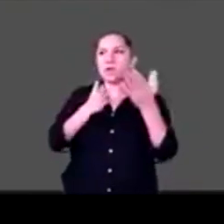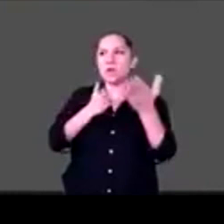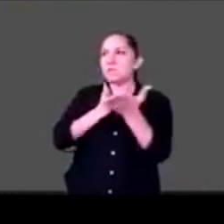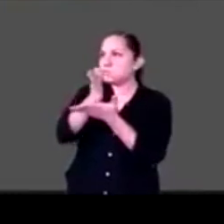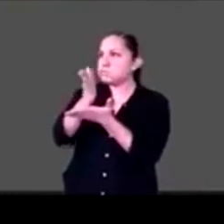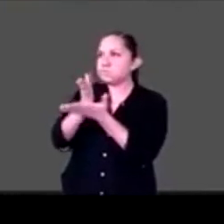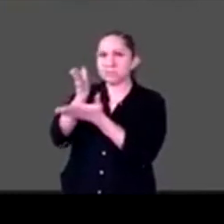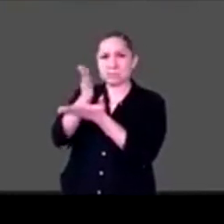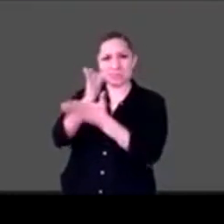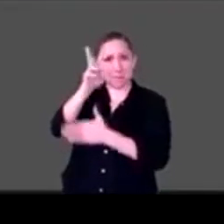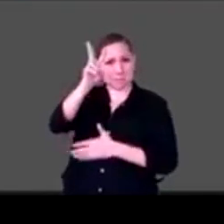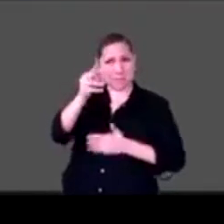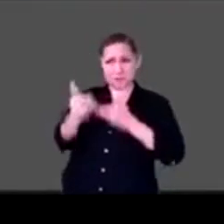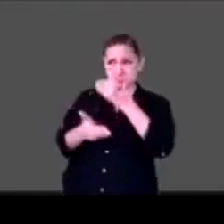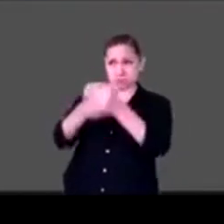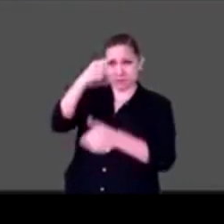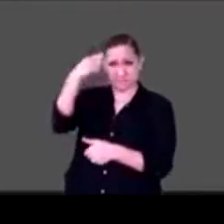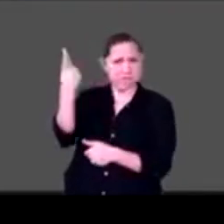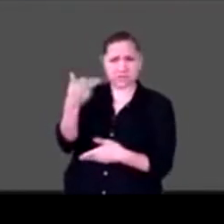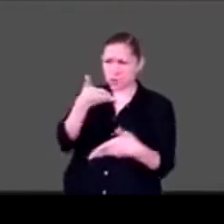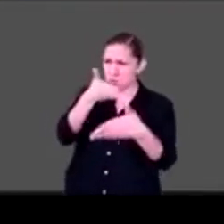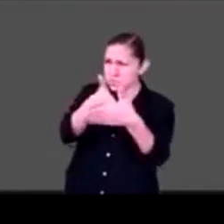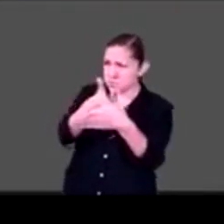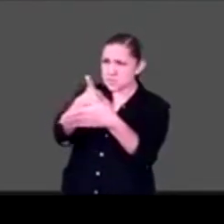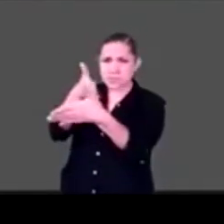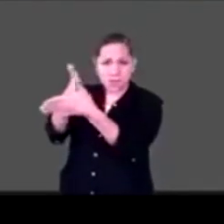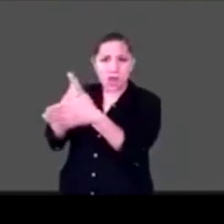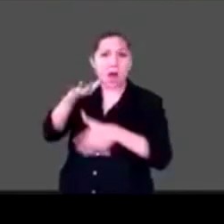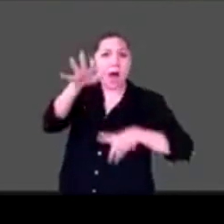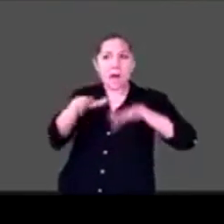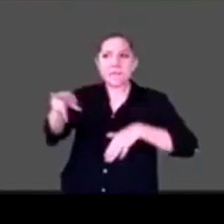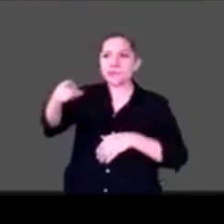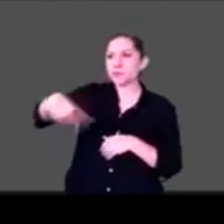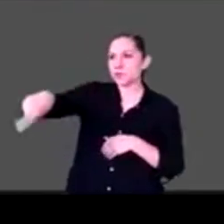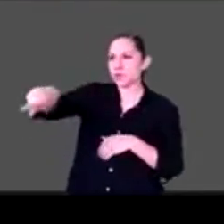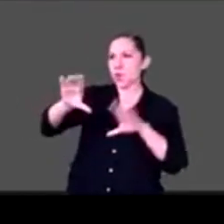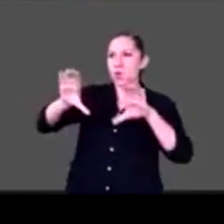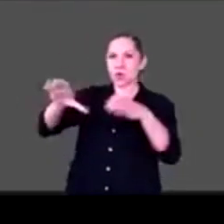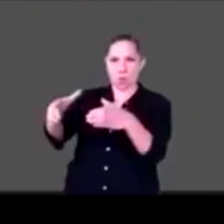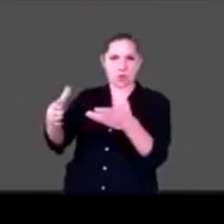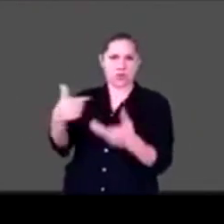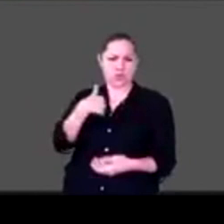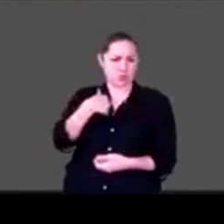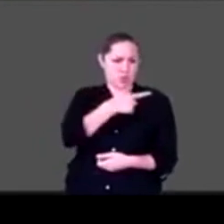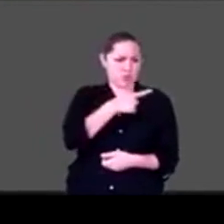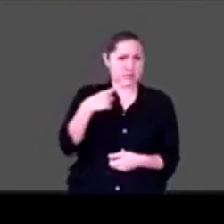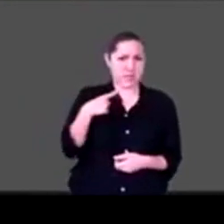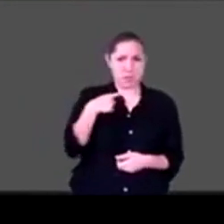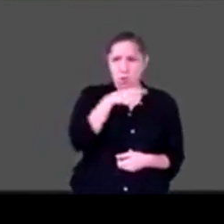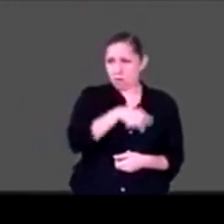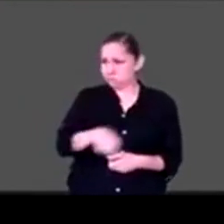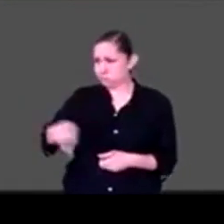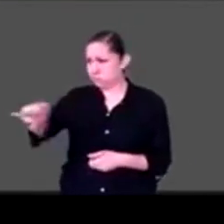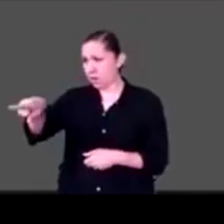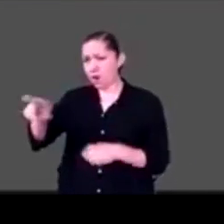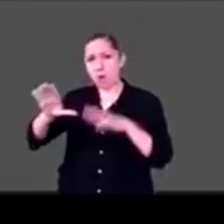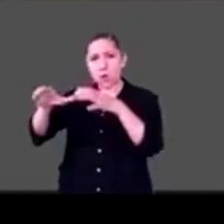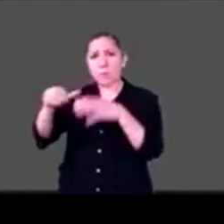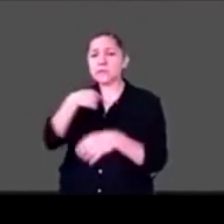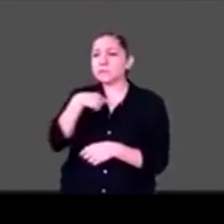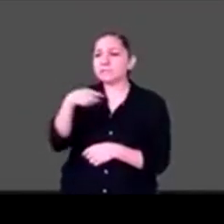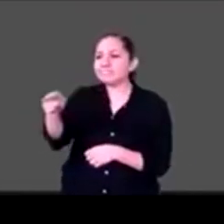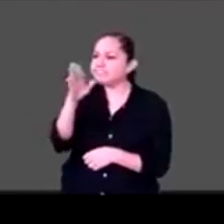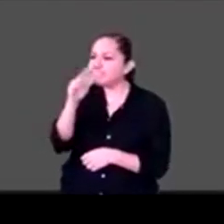comunidades indígenas, cuando no tendríamos que emigrar a nuestras comunidades, yo soy un migrante y pudiéramos tener todas las oportunidades ahí,